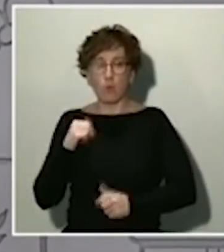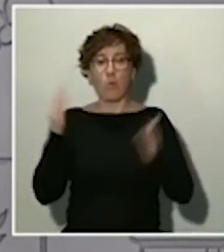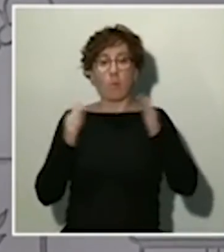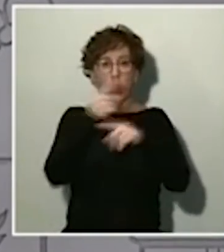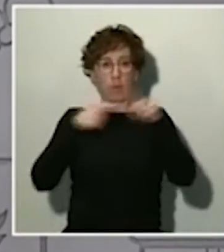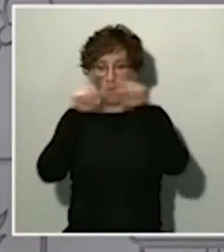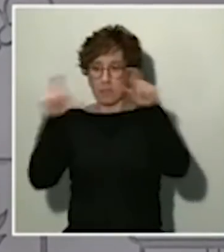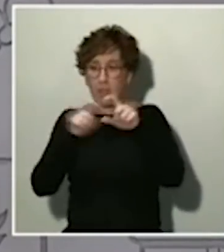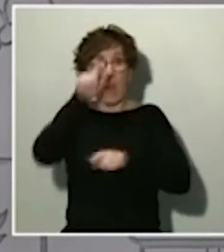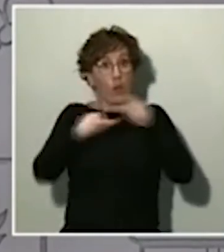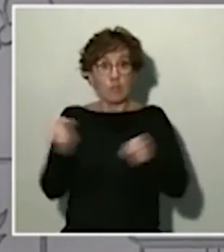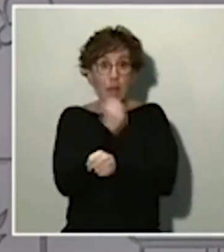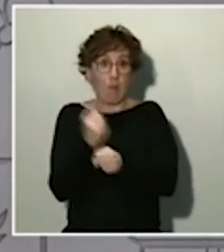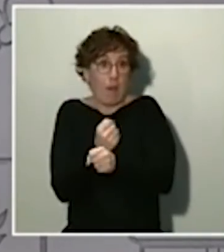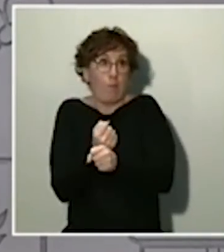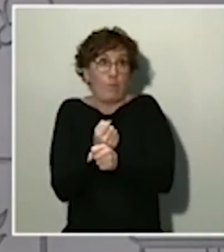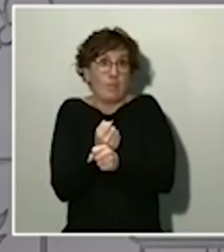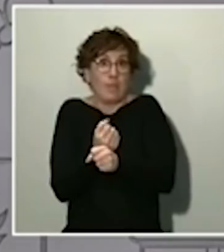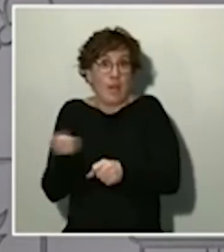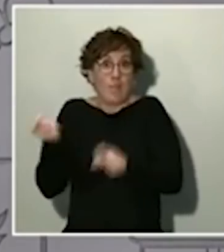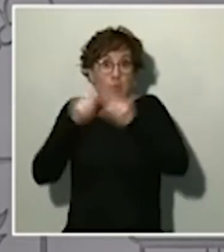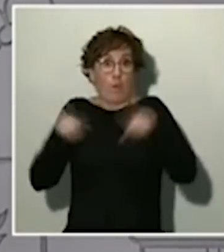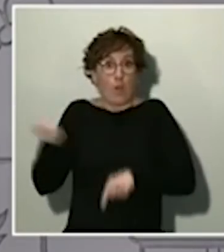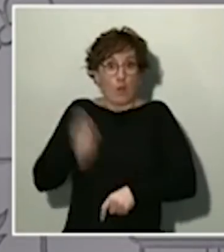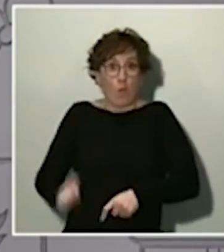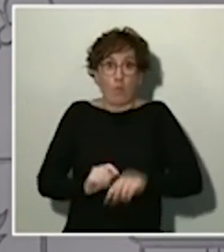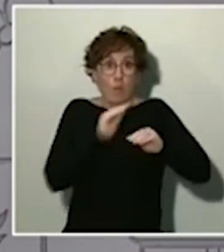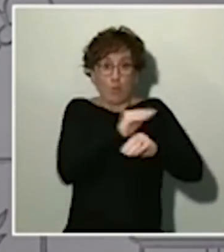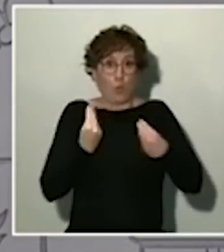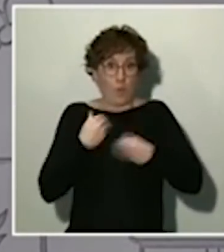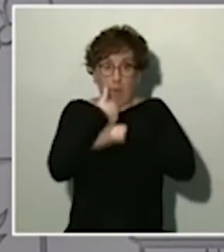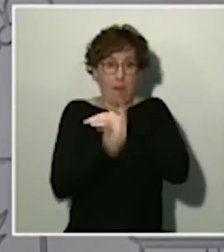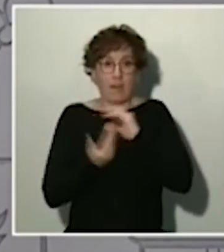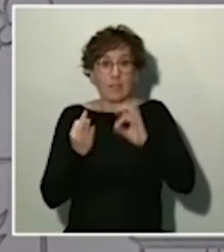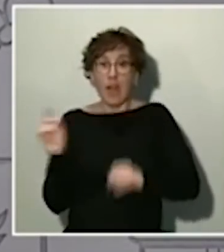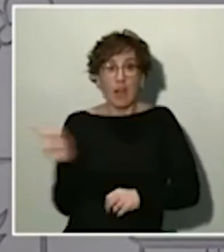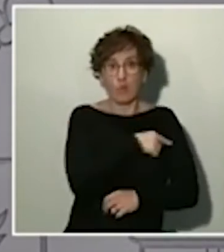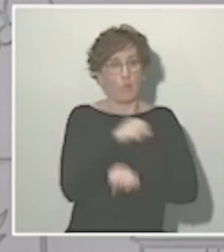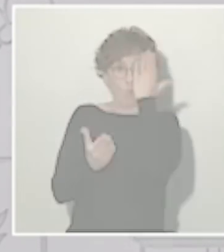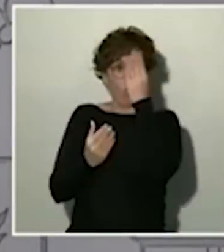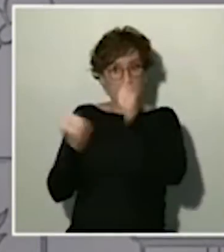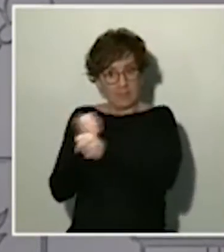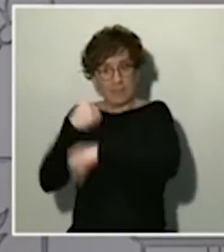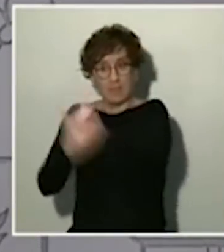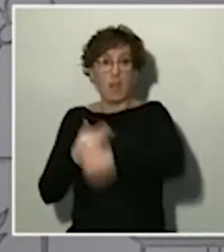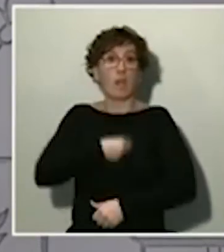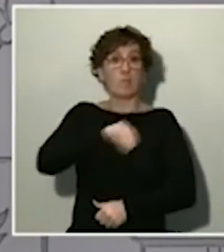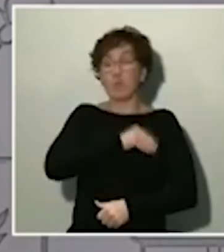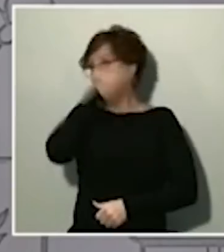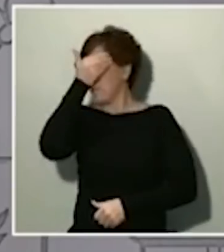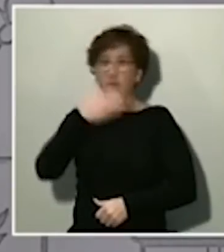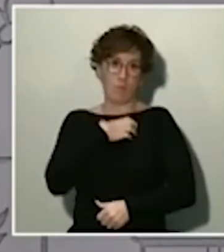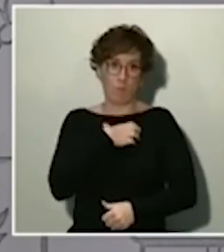definitiva, que dependen de su nómina. A todos ellos les vamos a proteger mientras dure esta crisis. En primer lugar,